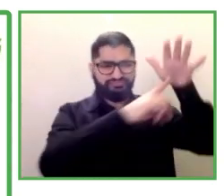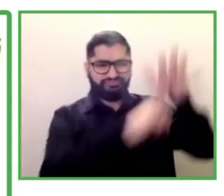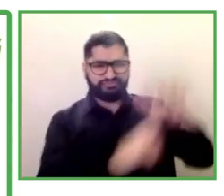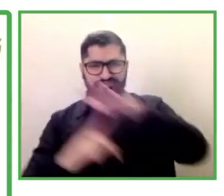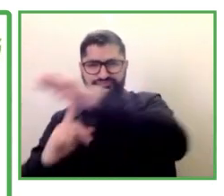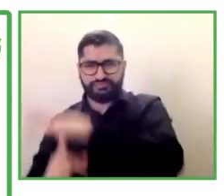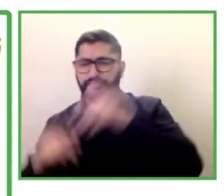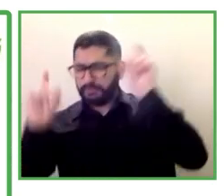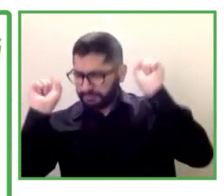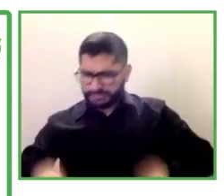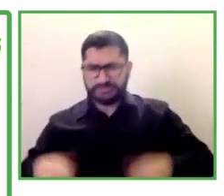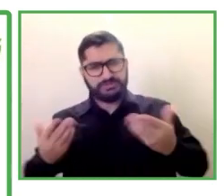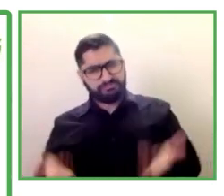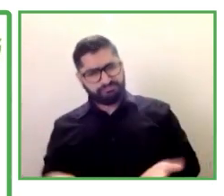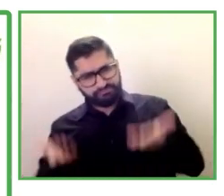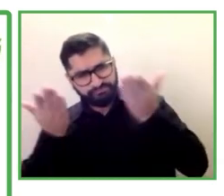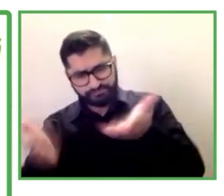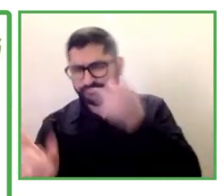muchas gracias